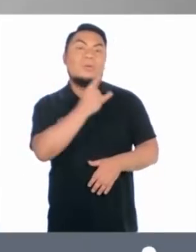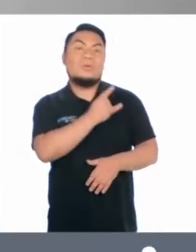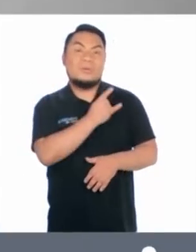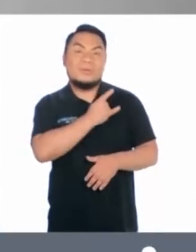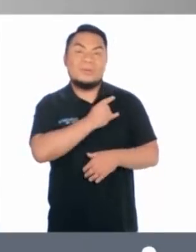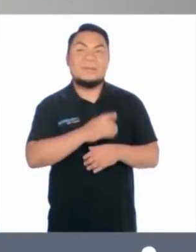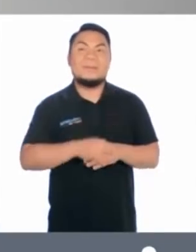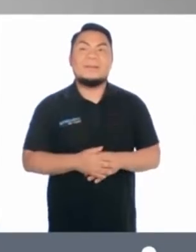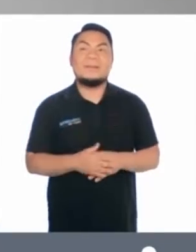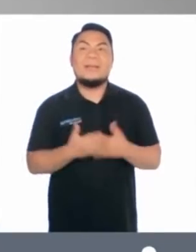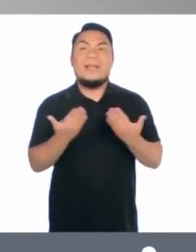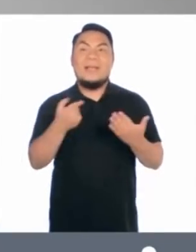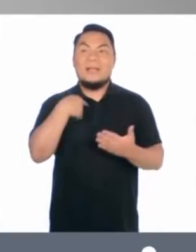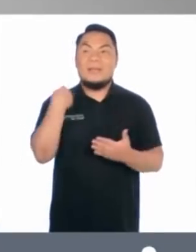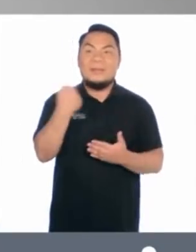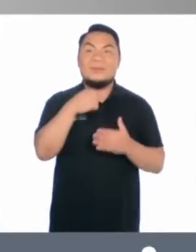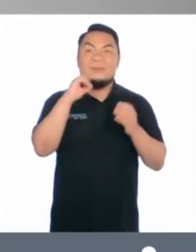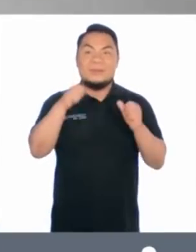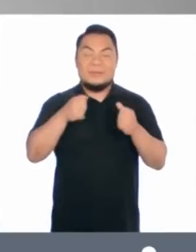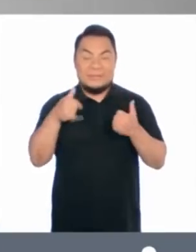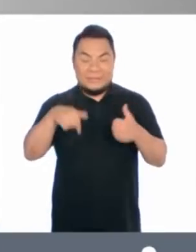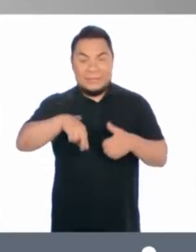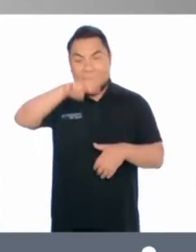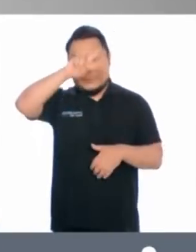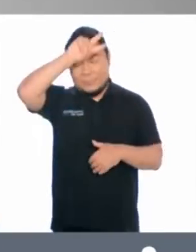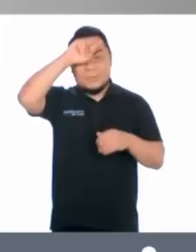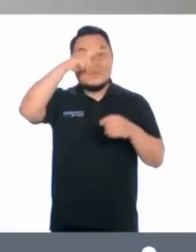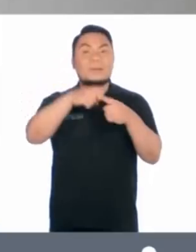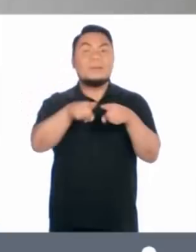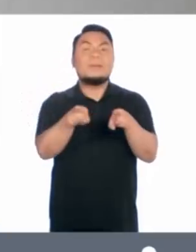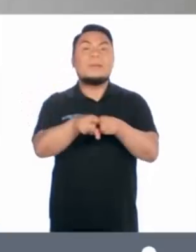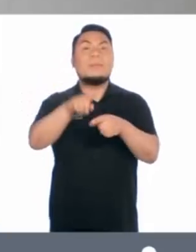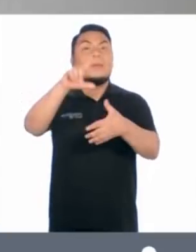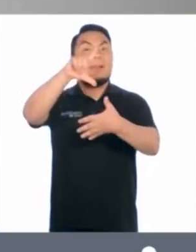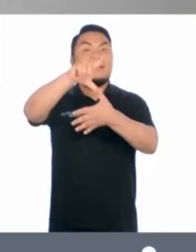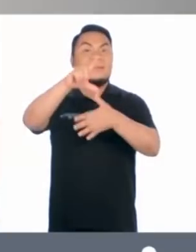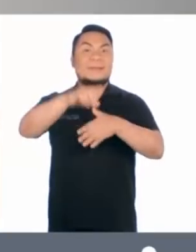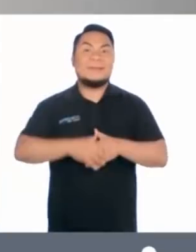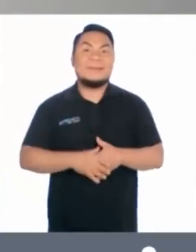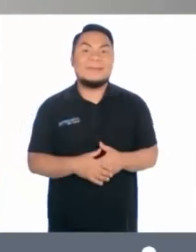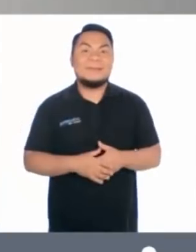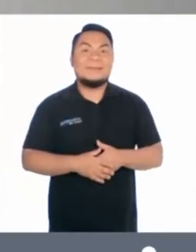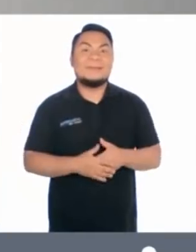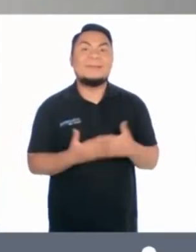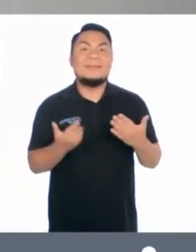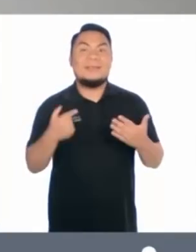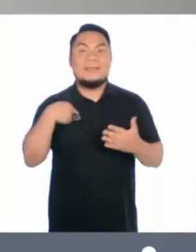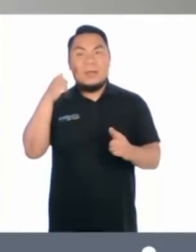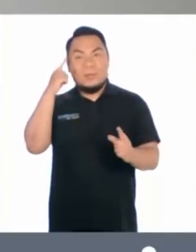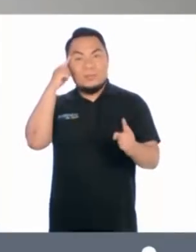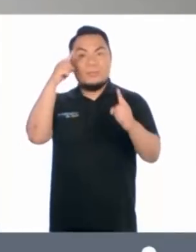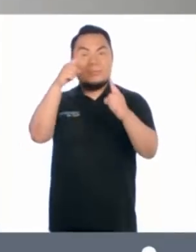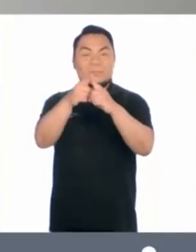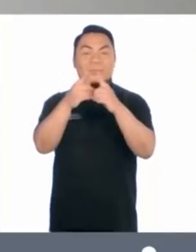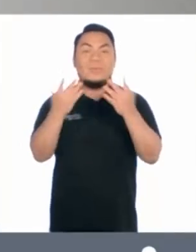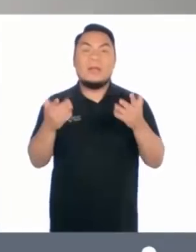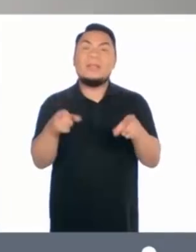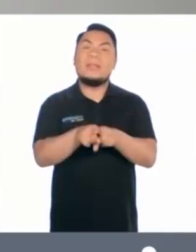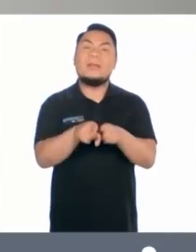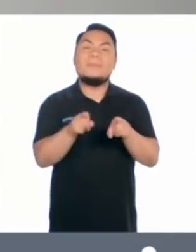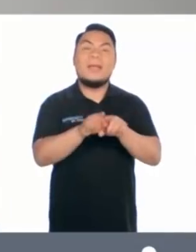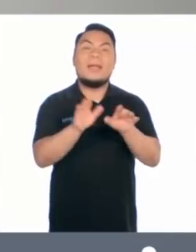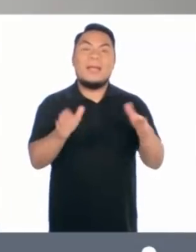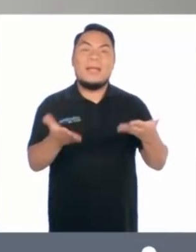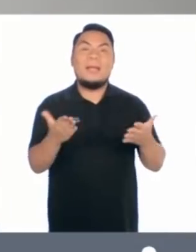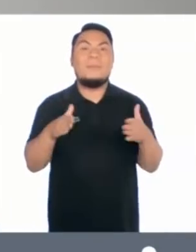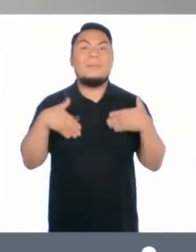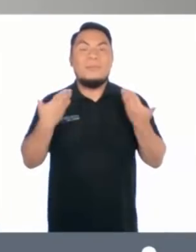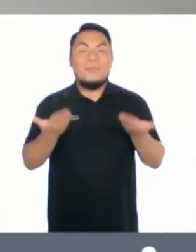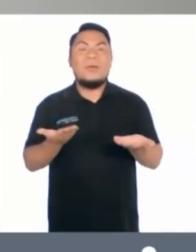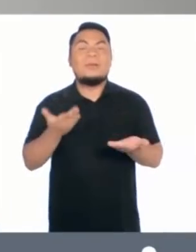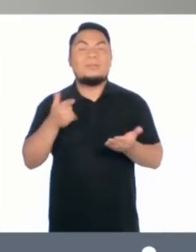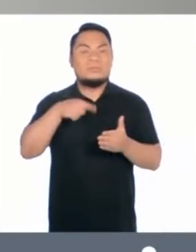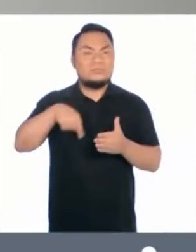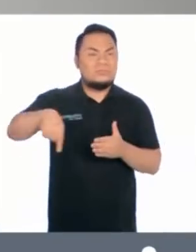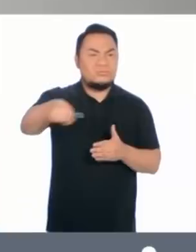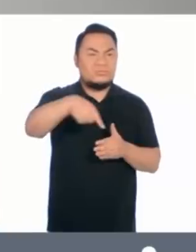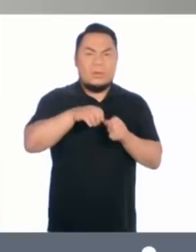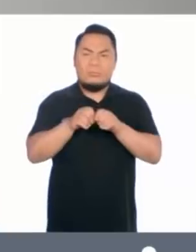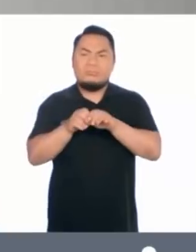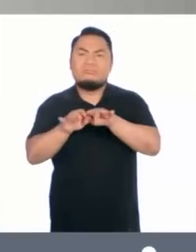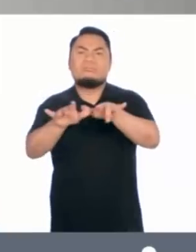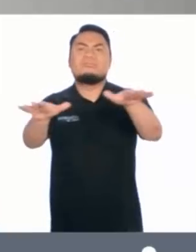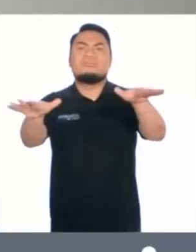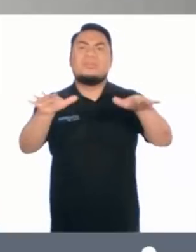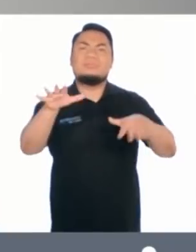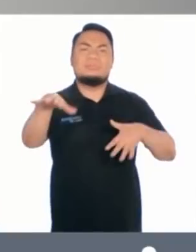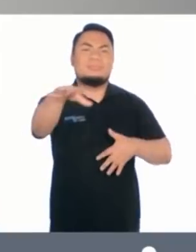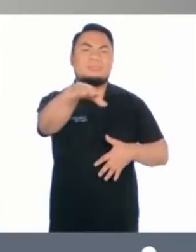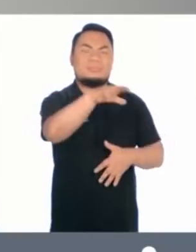universitarios, no solamente de aquí en Perú, sino a nivel de Latinoamérica. Nuestro propósito también consiste en poder descentralizar a la